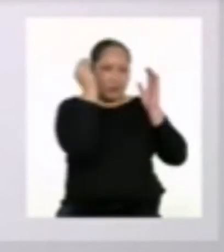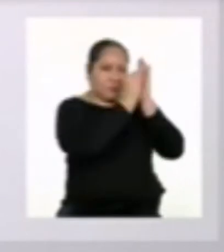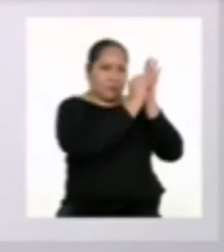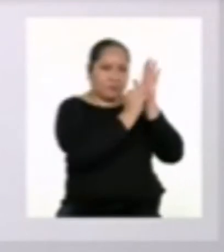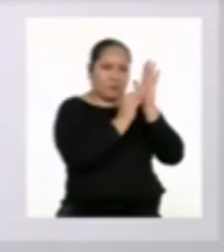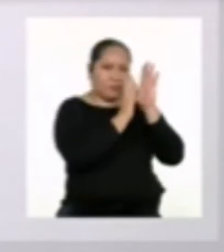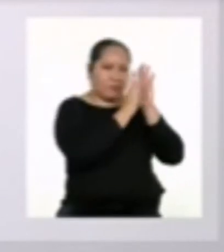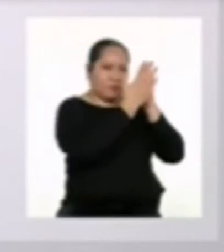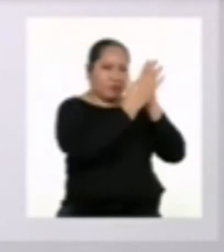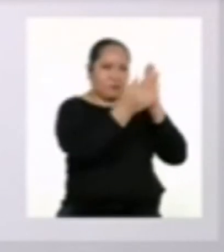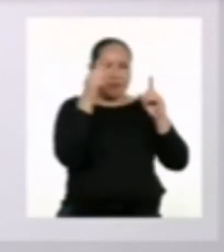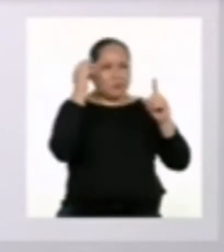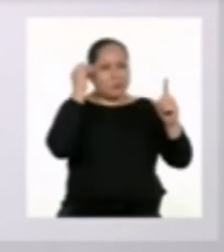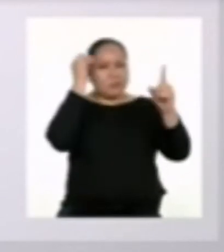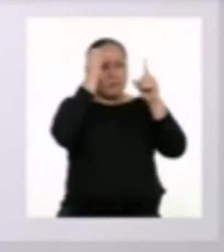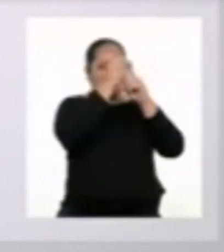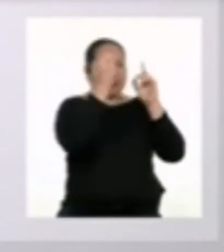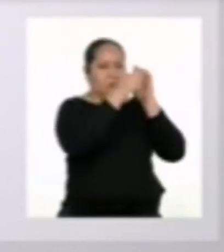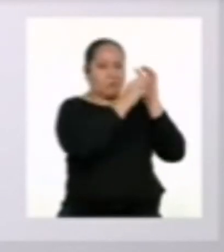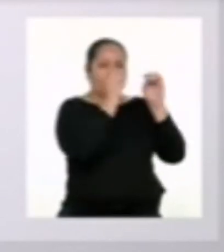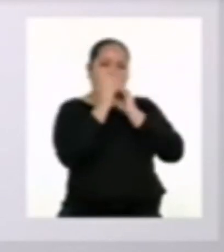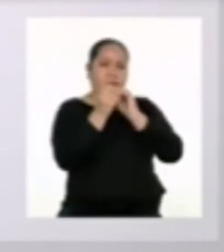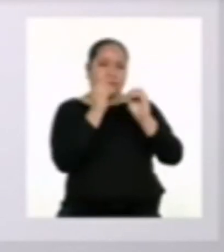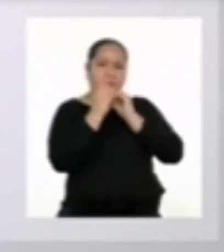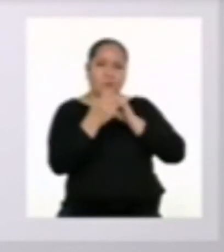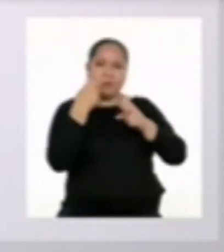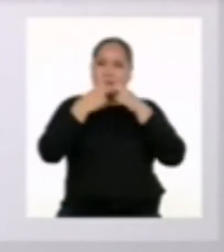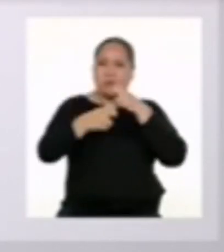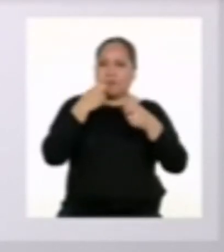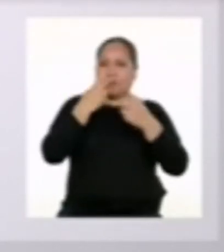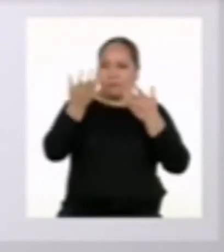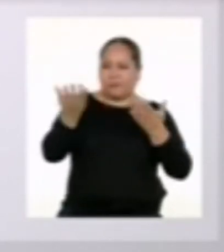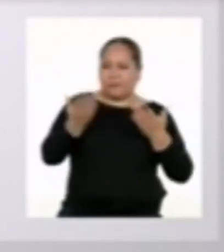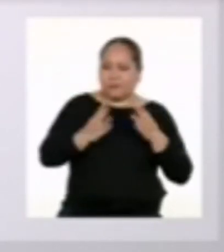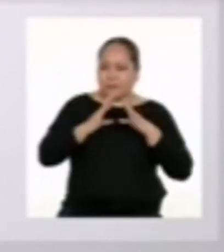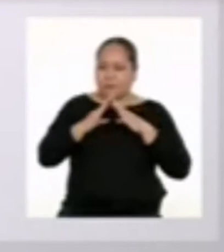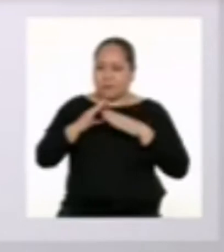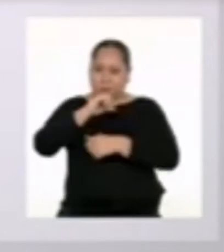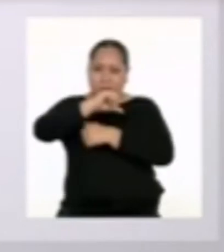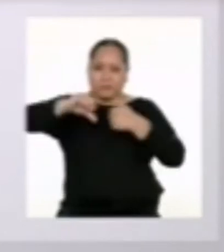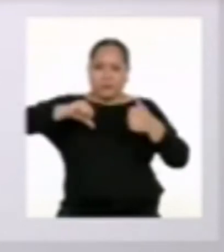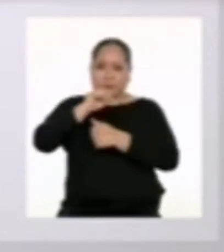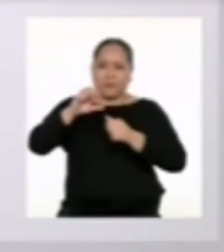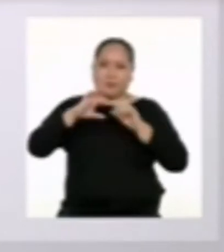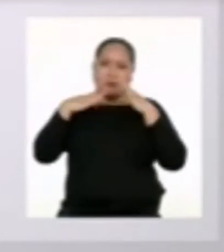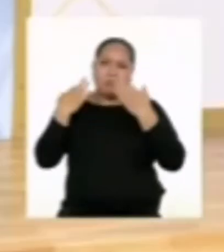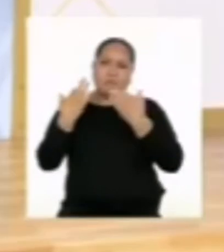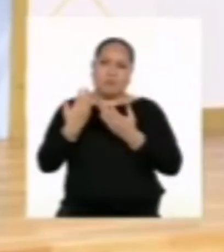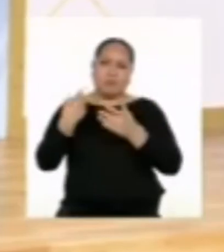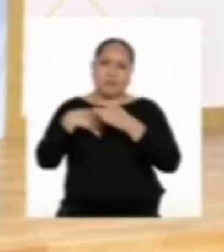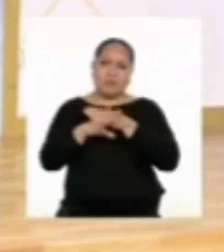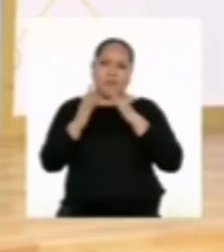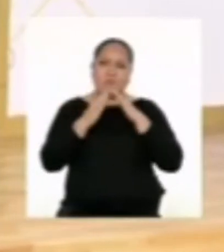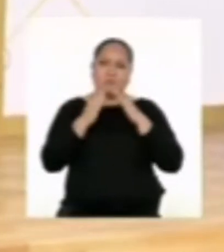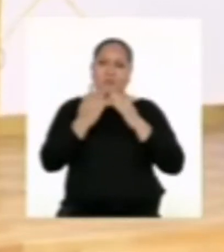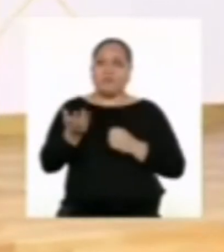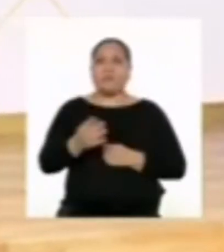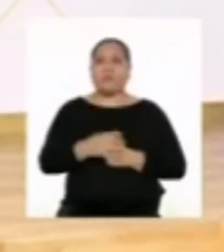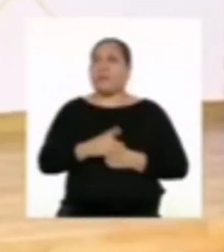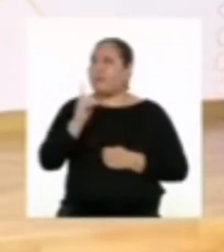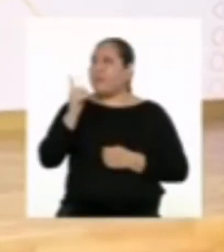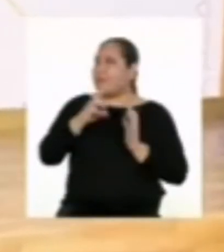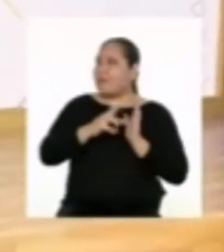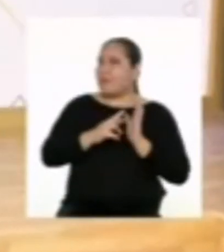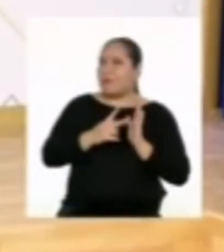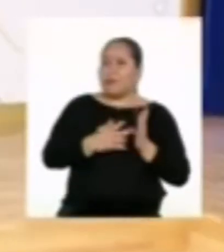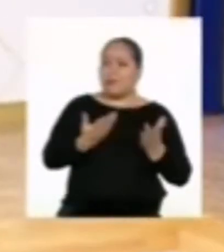diríjanla hacia nuestro objetivo, que es resolver las dificultades que trae la convivencia familiar en cuarentena. Eso quiere decir